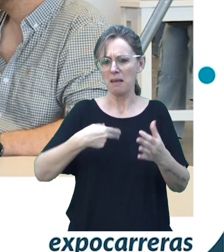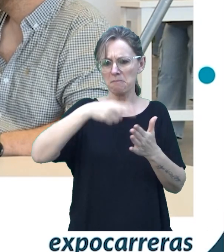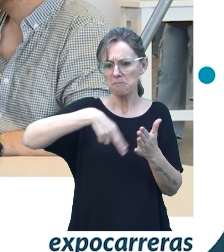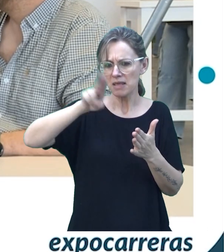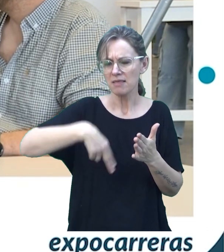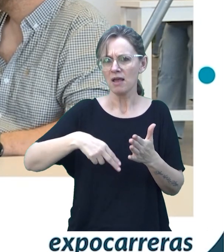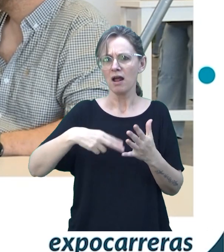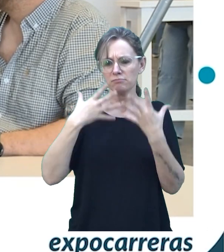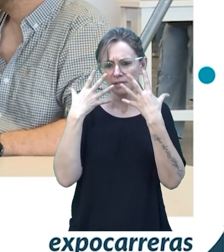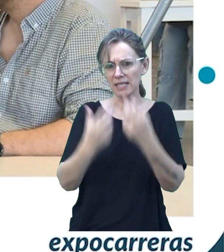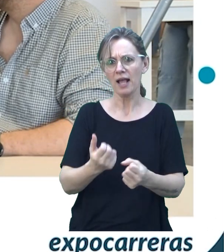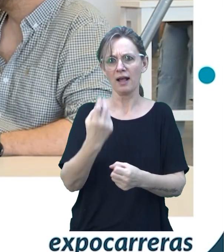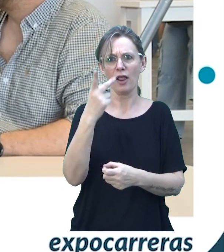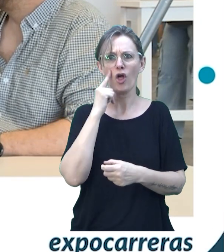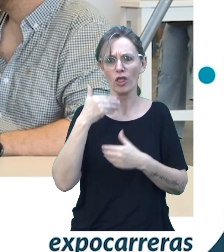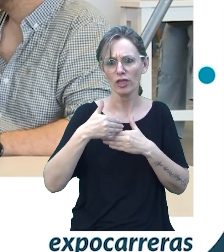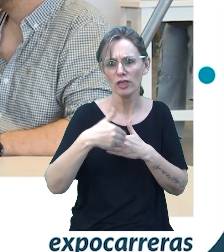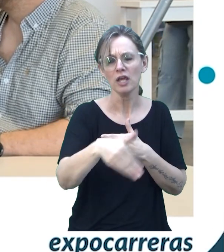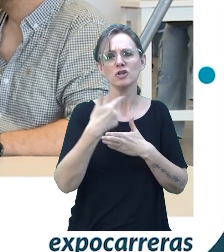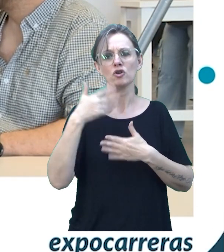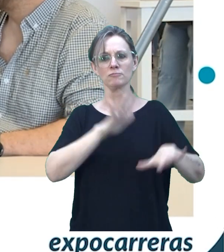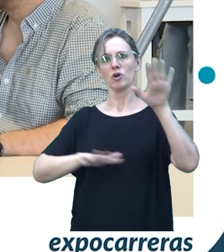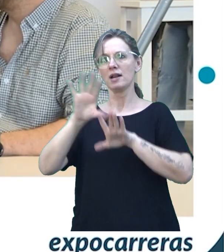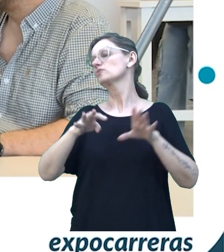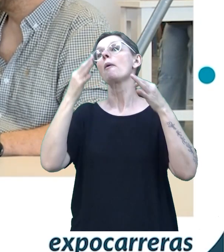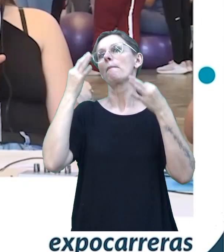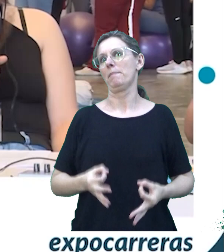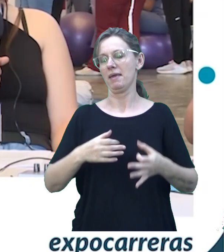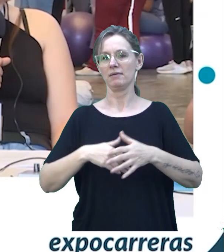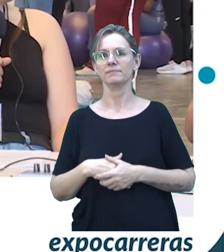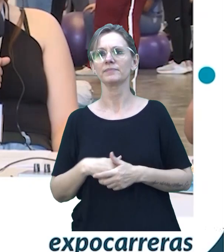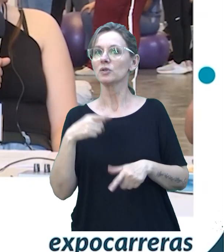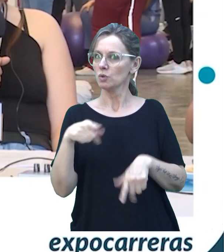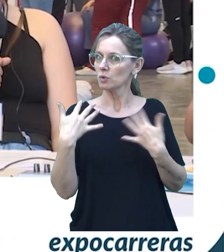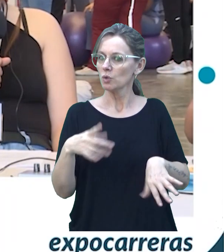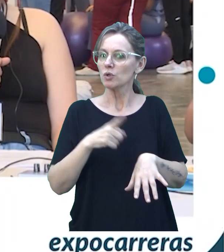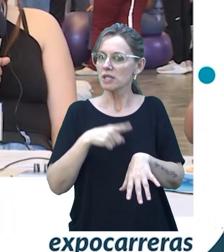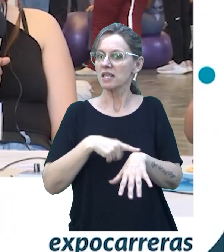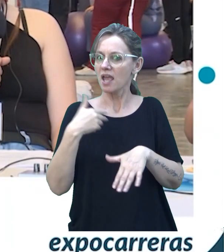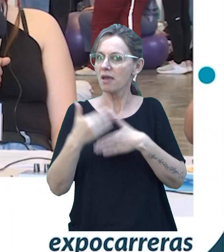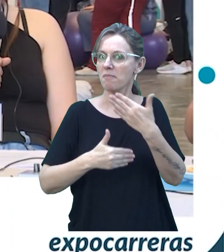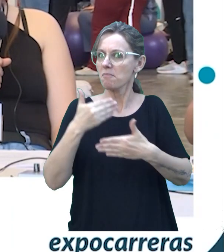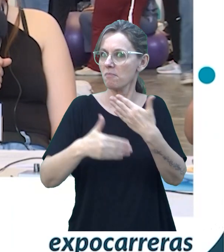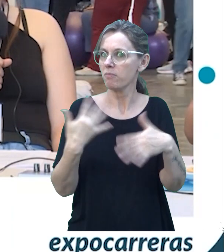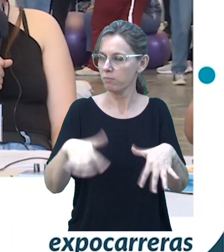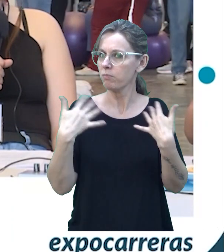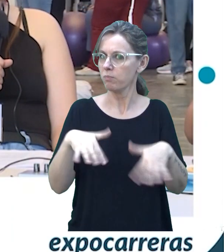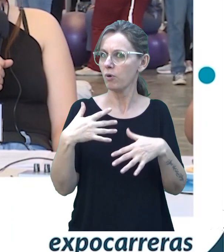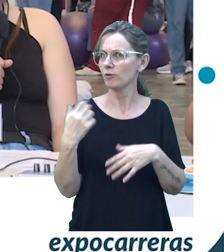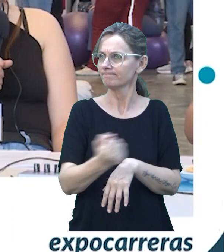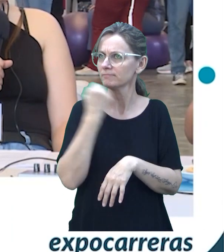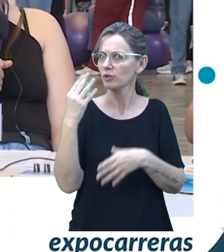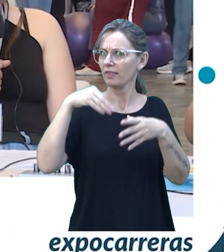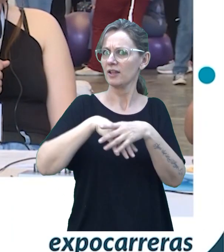organizo con mucho tiempo. Es algo que me gusta muchísimo hacer. Pero es una parte que lleva bastante tiempo importante de sus carreras, digamos. Sí, me parece que en todo